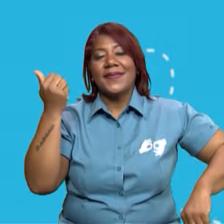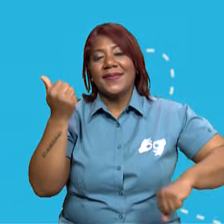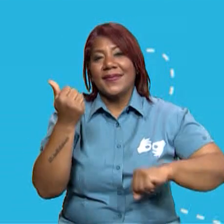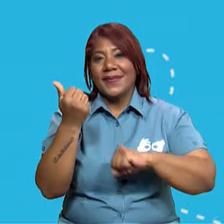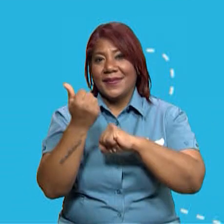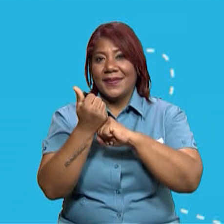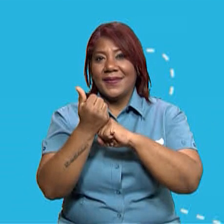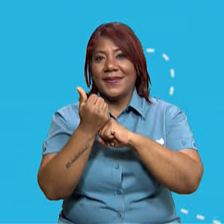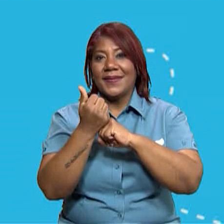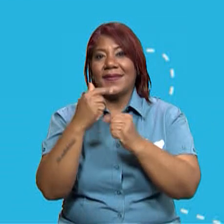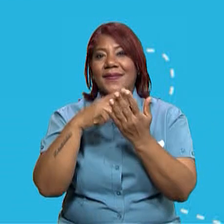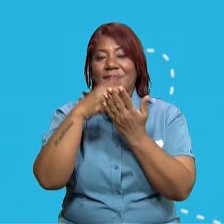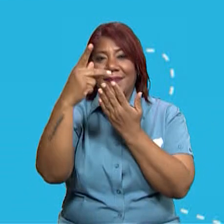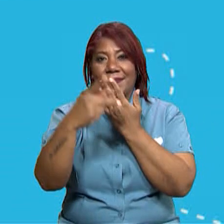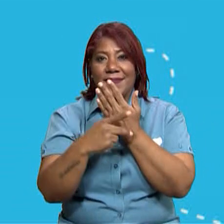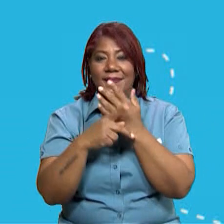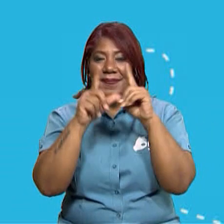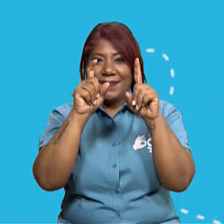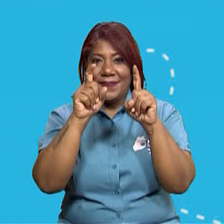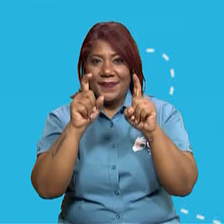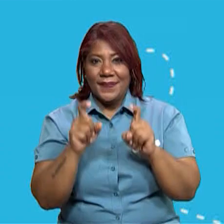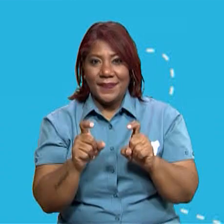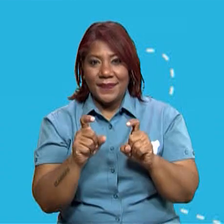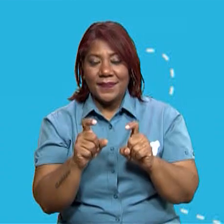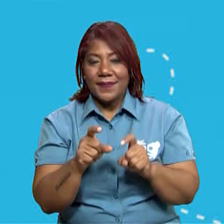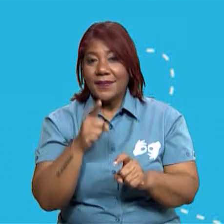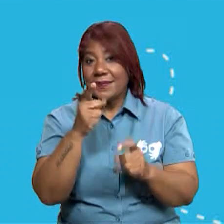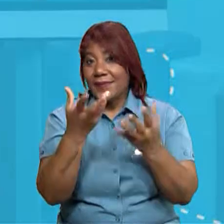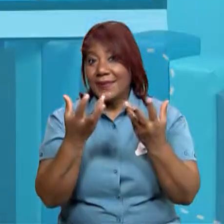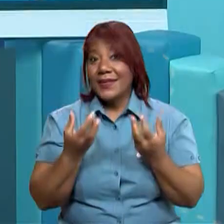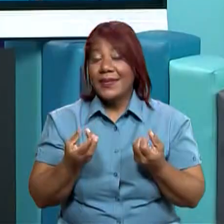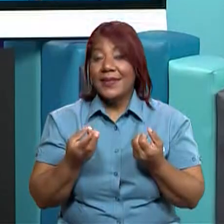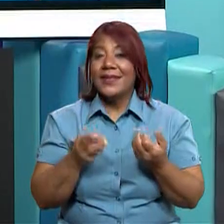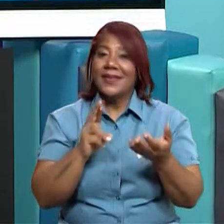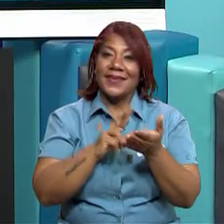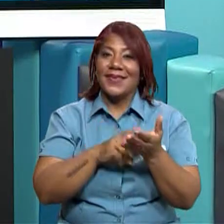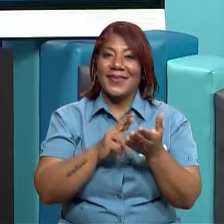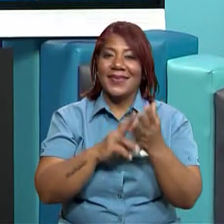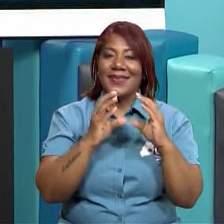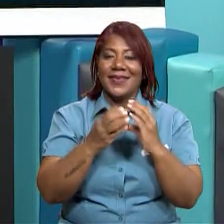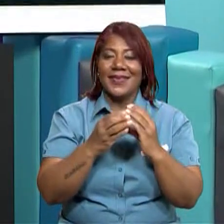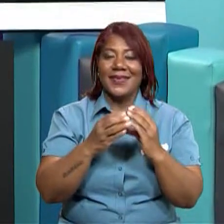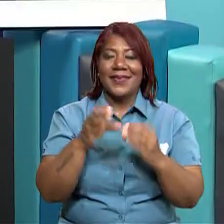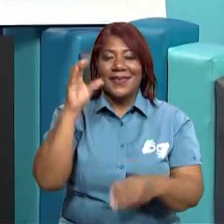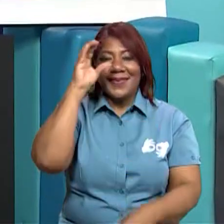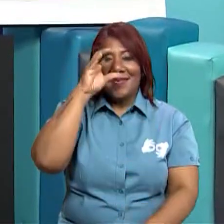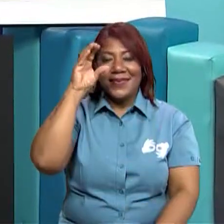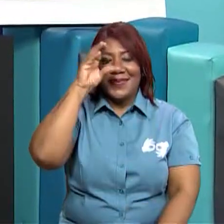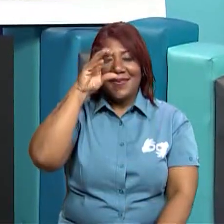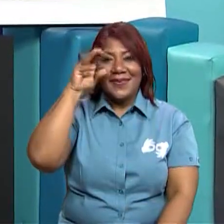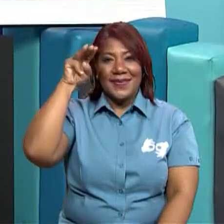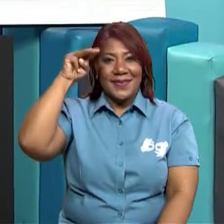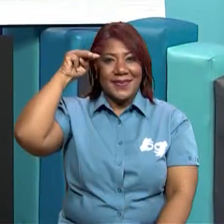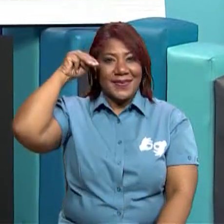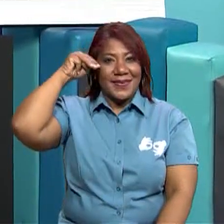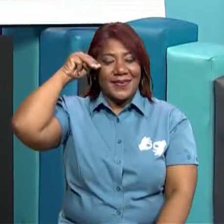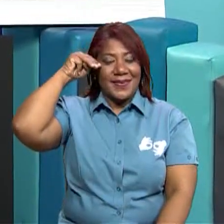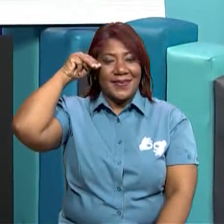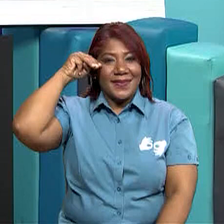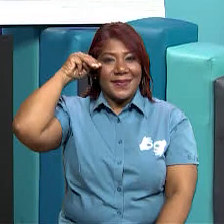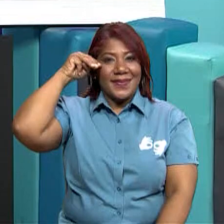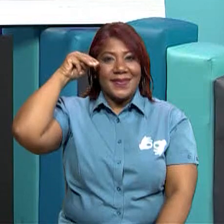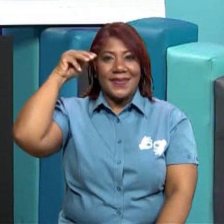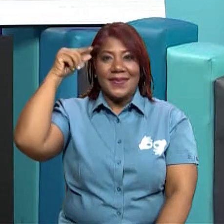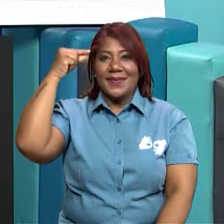radioemisoras por apoyar este proyecto educativo. Y si quieres revivir estas clases, puedes verlas a través de